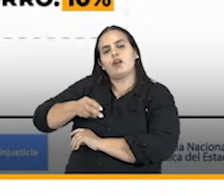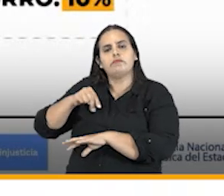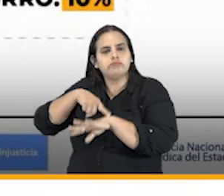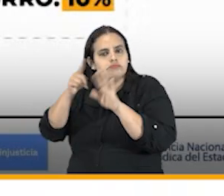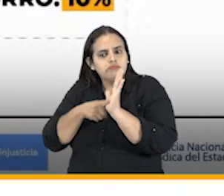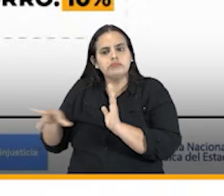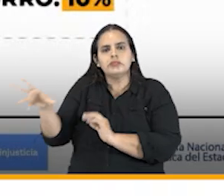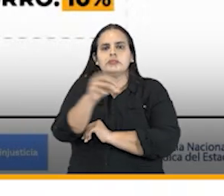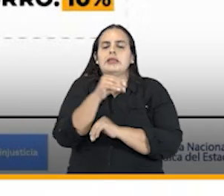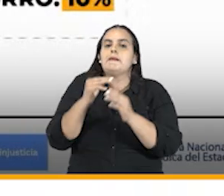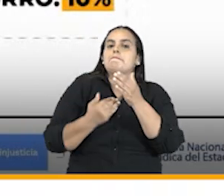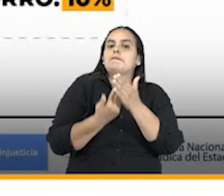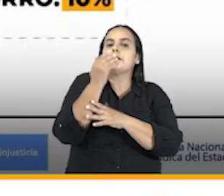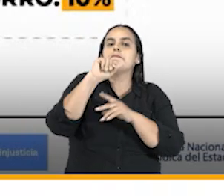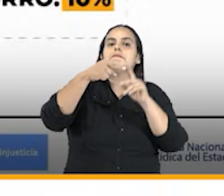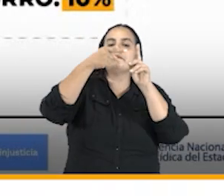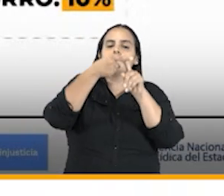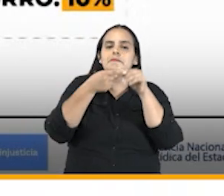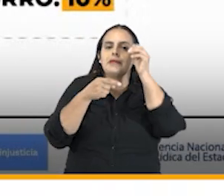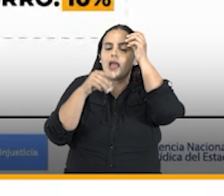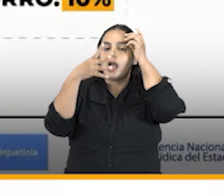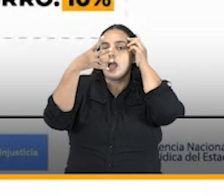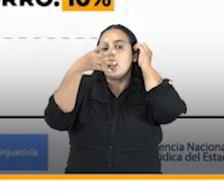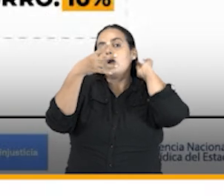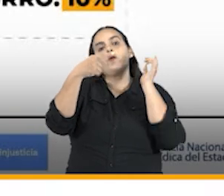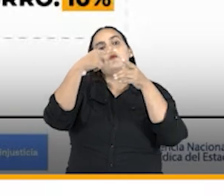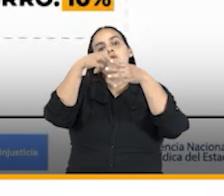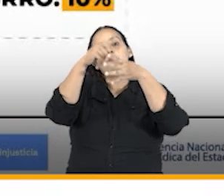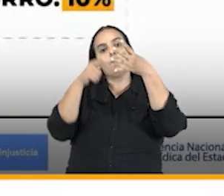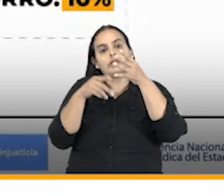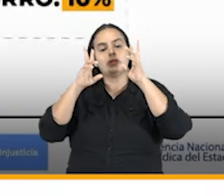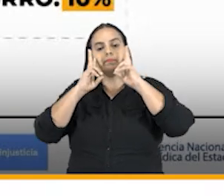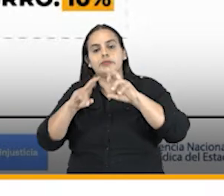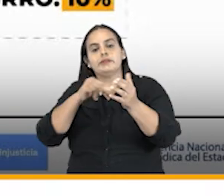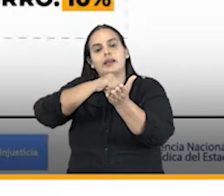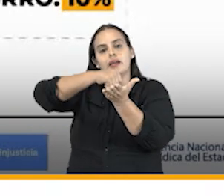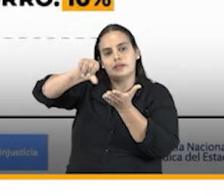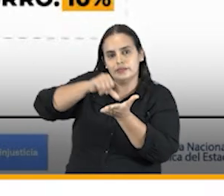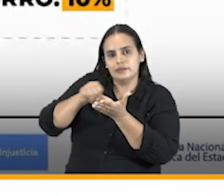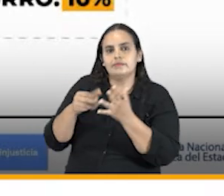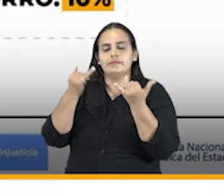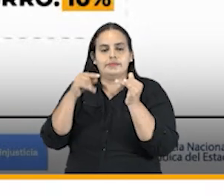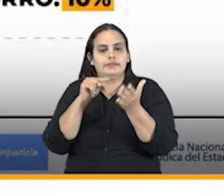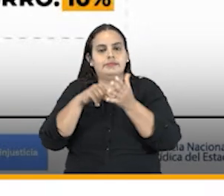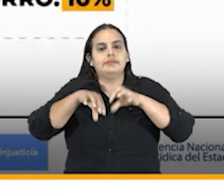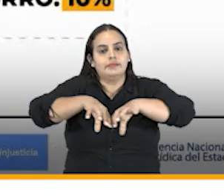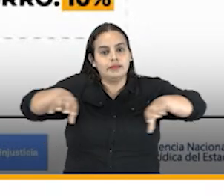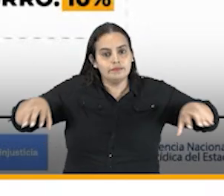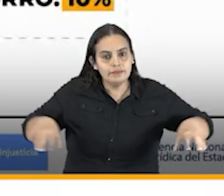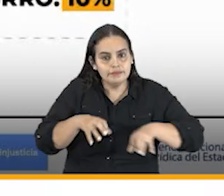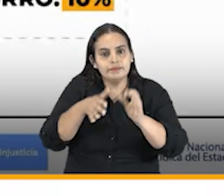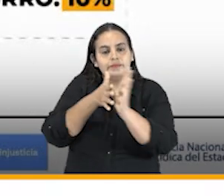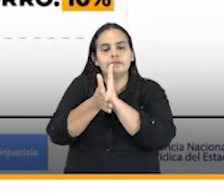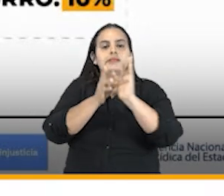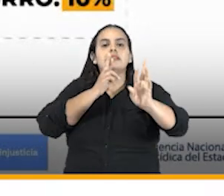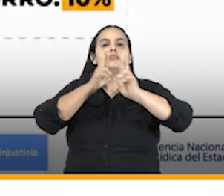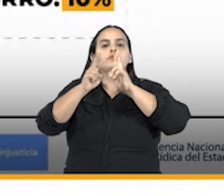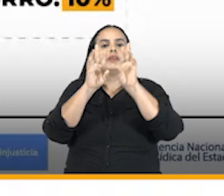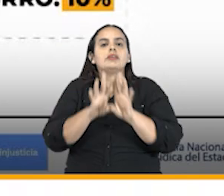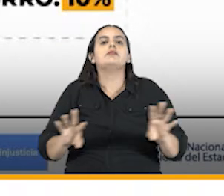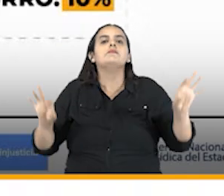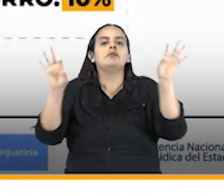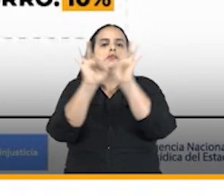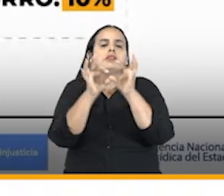directamente la fase inicial del arbitraje en cuatro controversias de inversión esta gestión se produjo en dos resultados muy